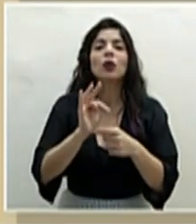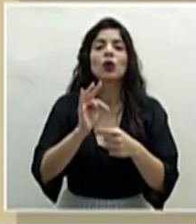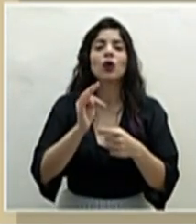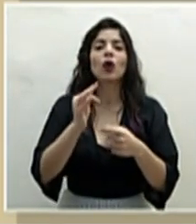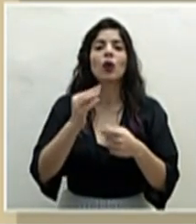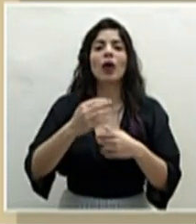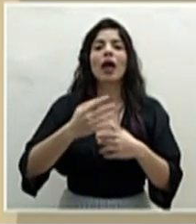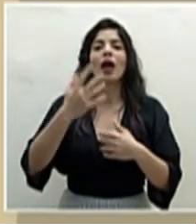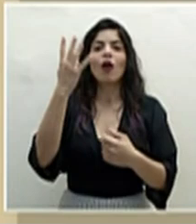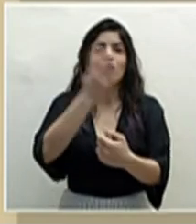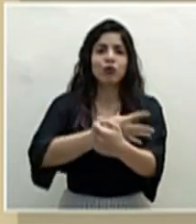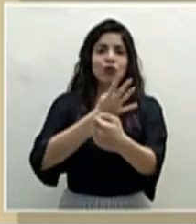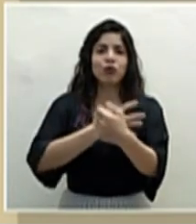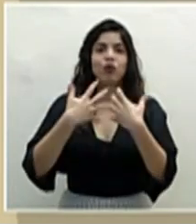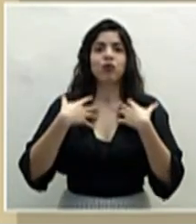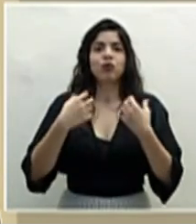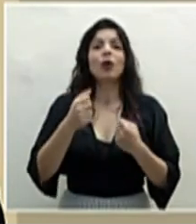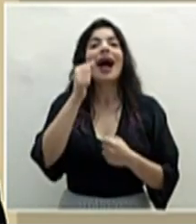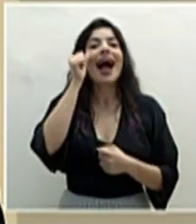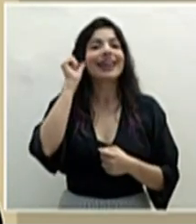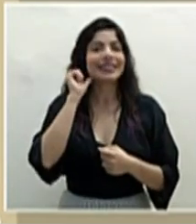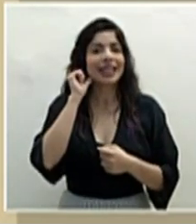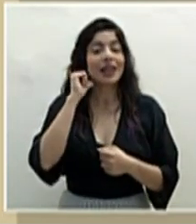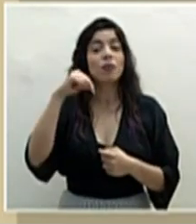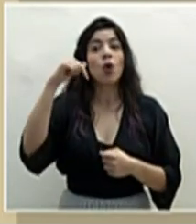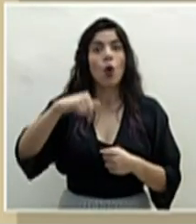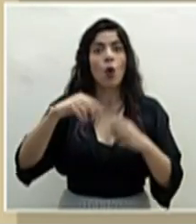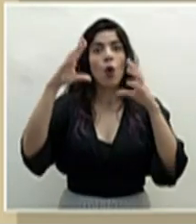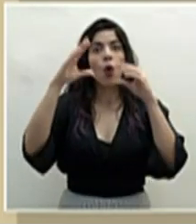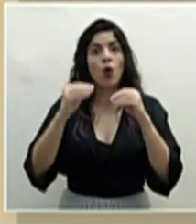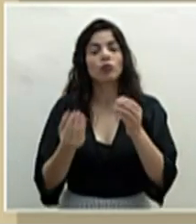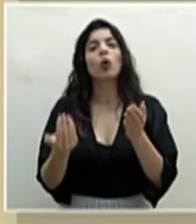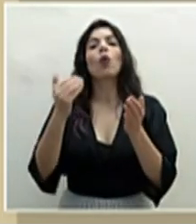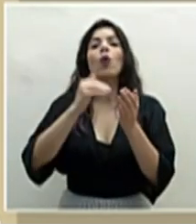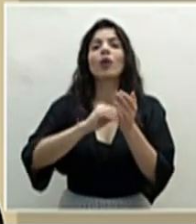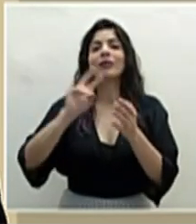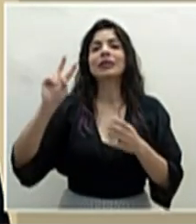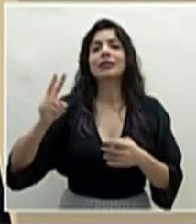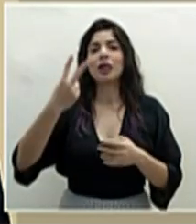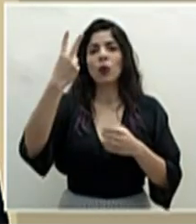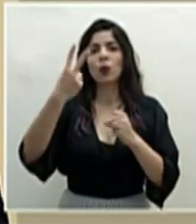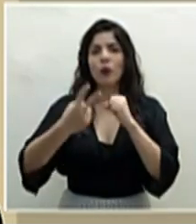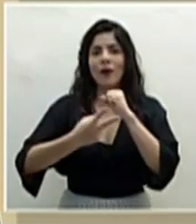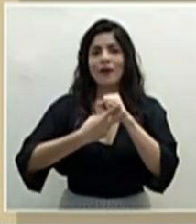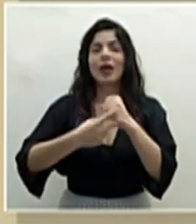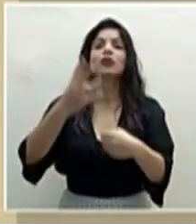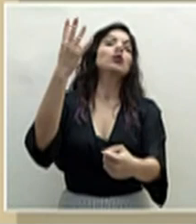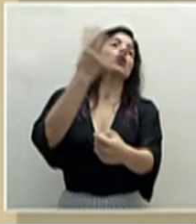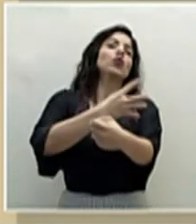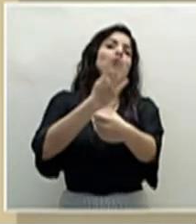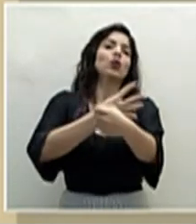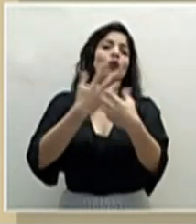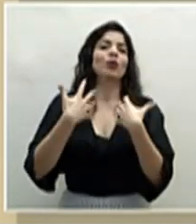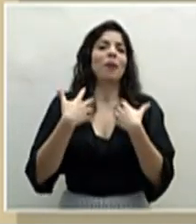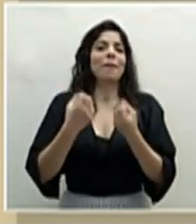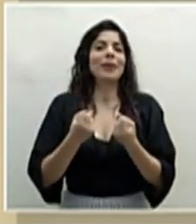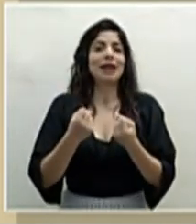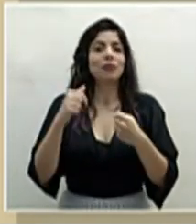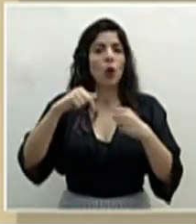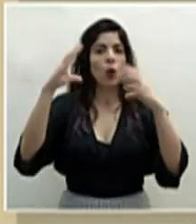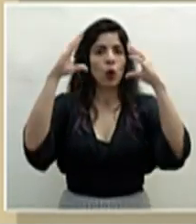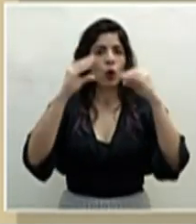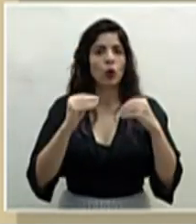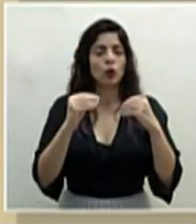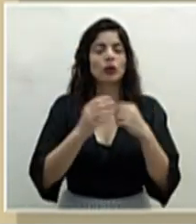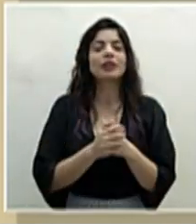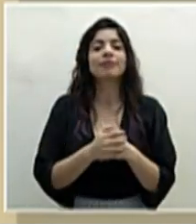convalesciente el día de ayer y hoy en la noche se le da la segunda infusión de plasma en la noche.